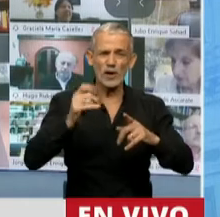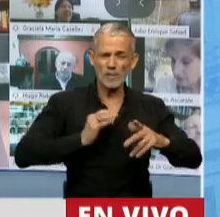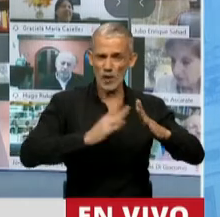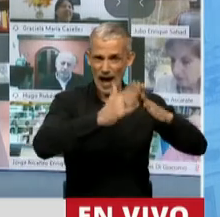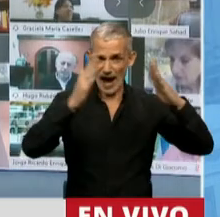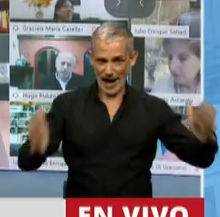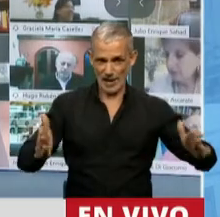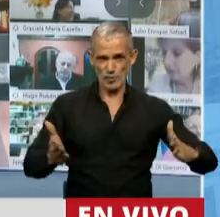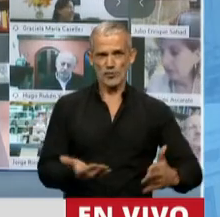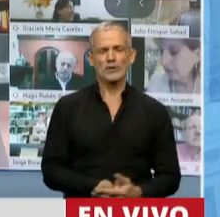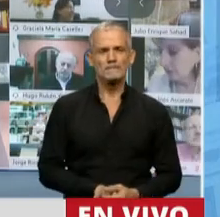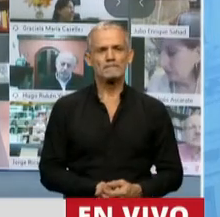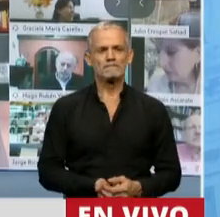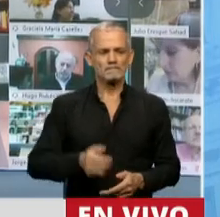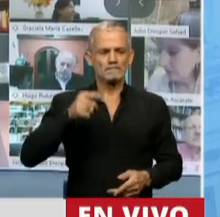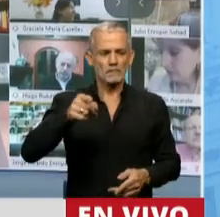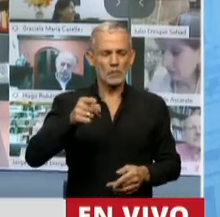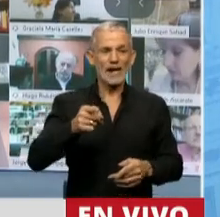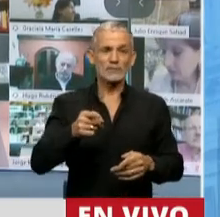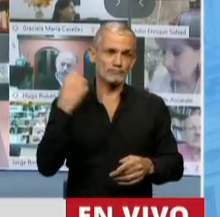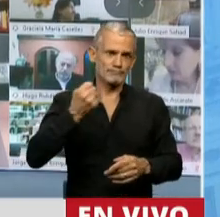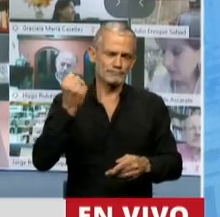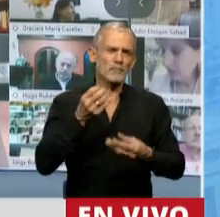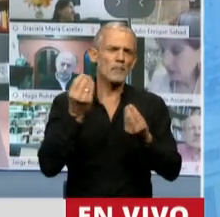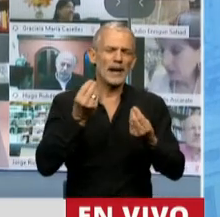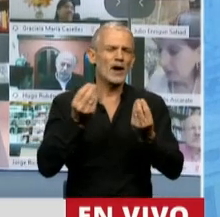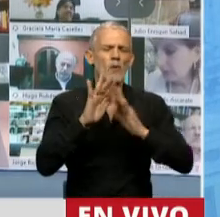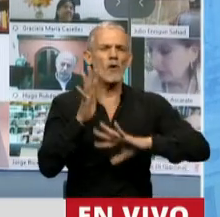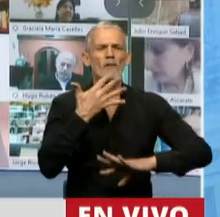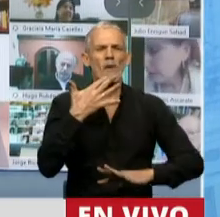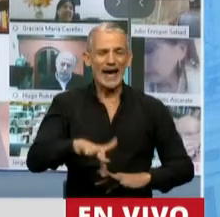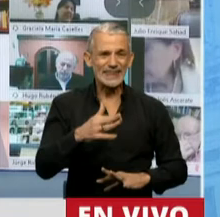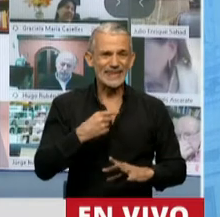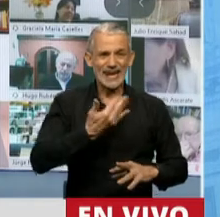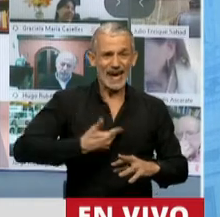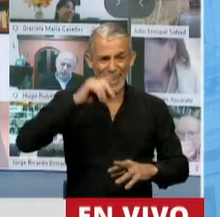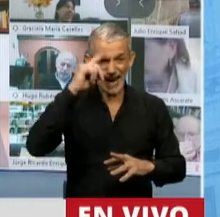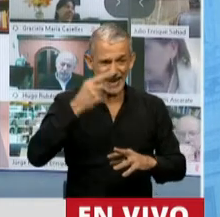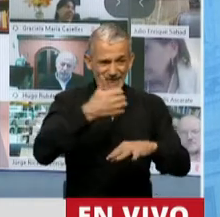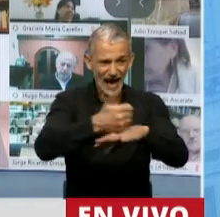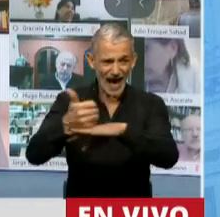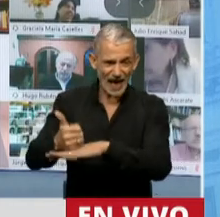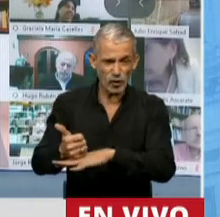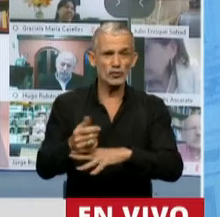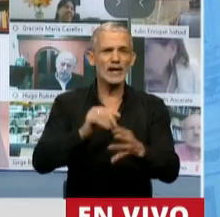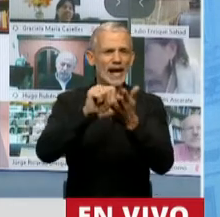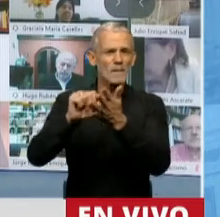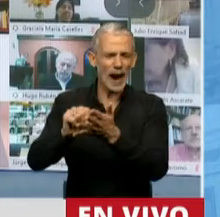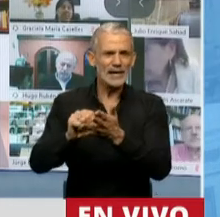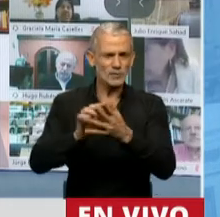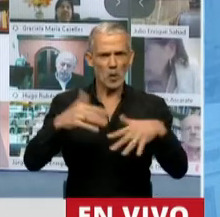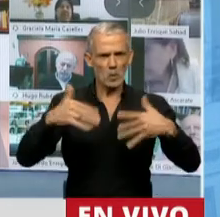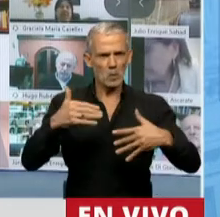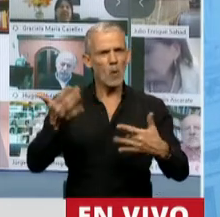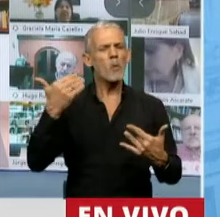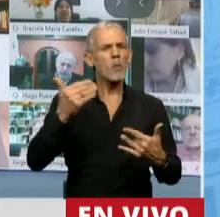De más está decir que esto es determinante a la hora de entender por qué los Estados, incluso en países con gran